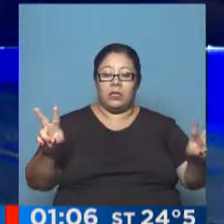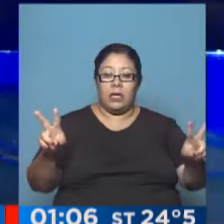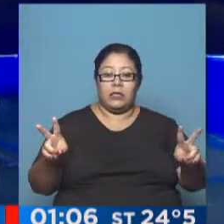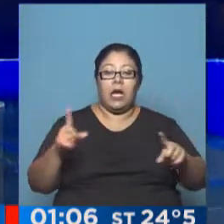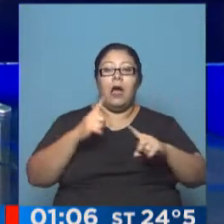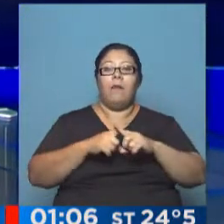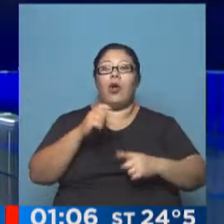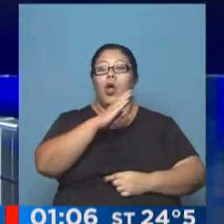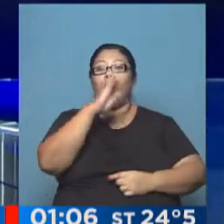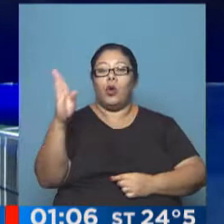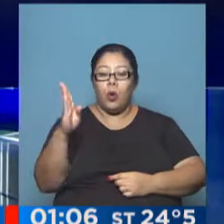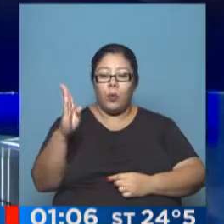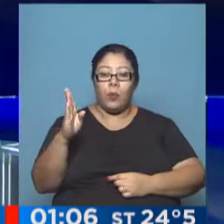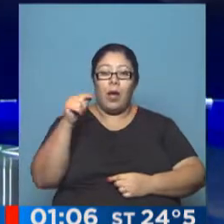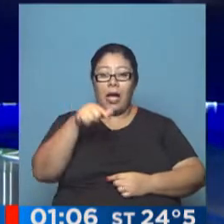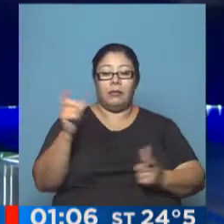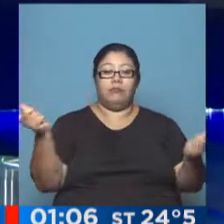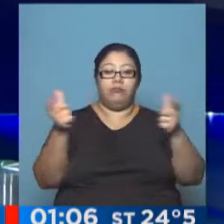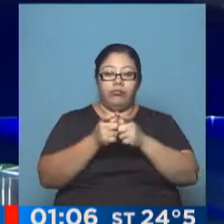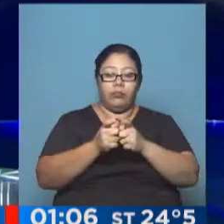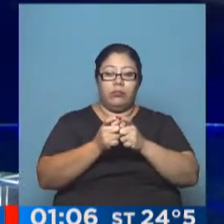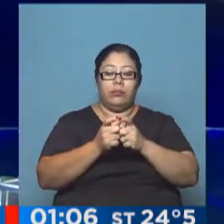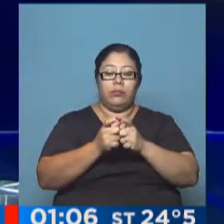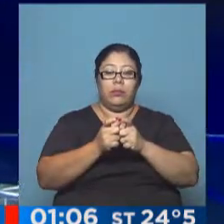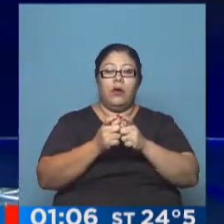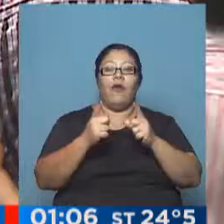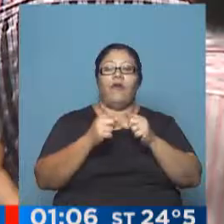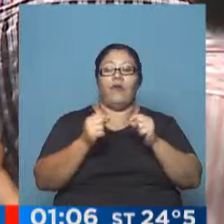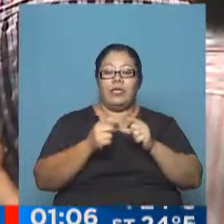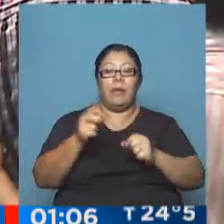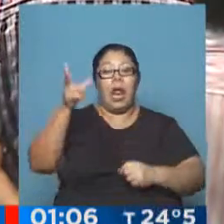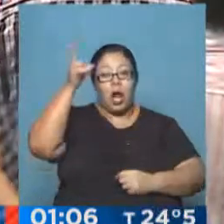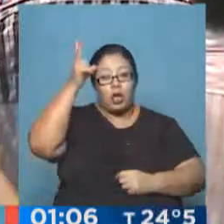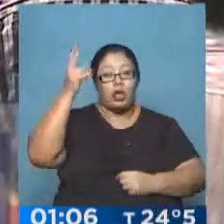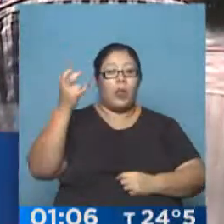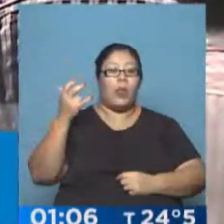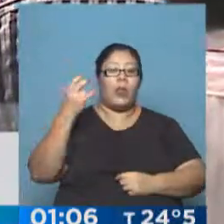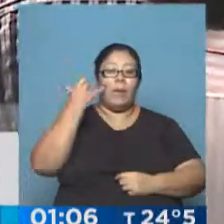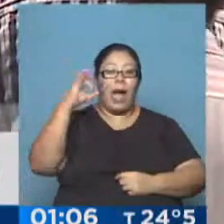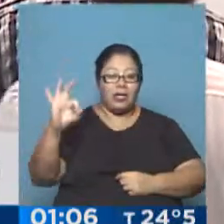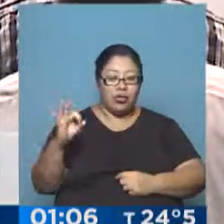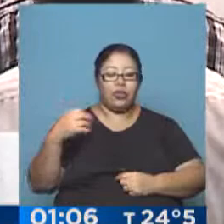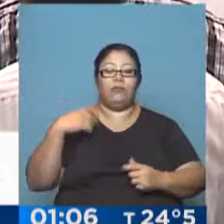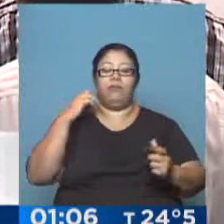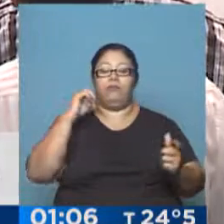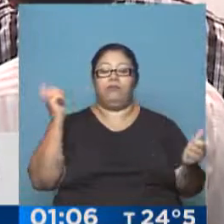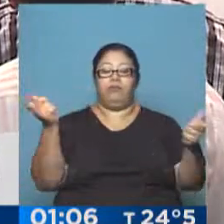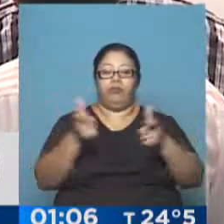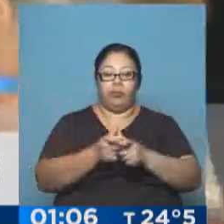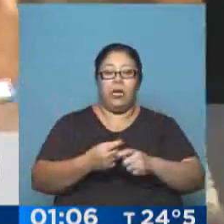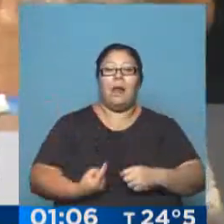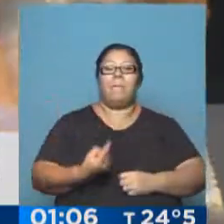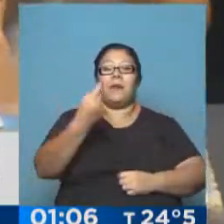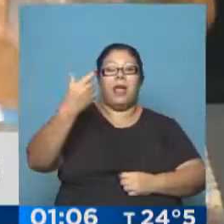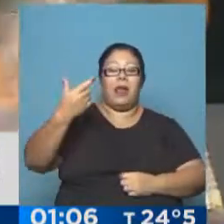Obras Sanitarias se fijó la fecha para el próximo 8 de mayo. En el primer encuentro celebrado luego de la